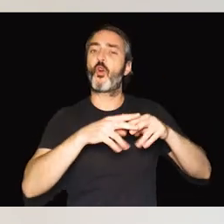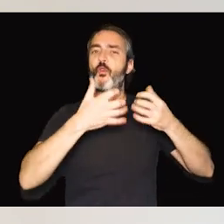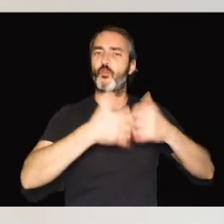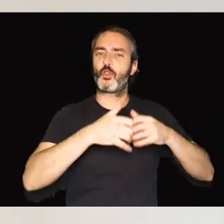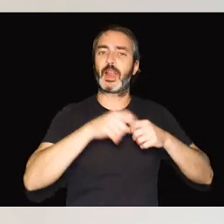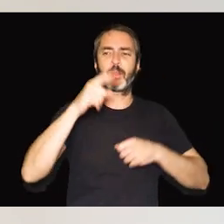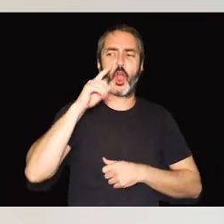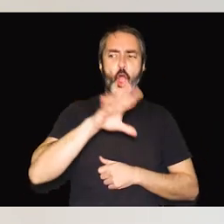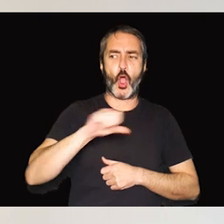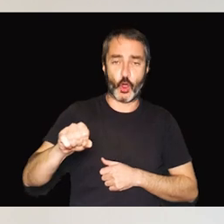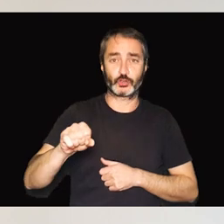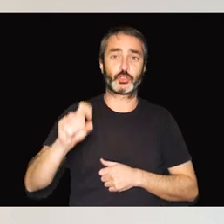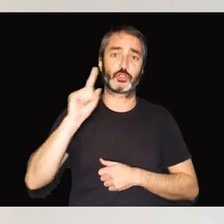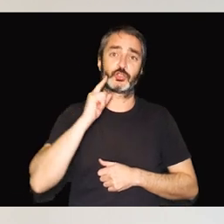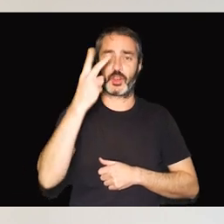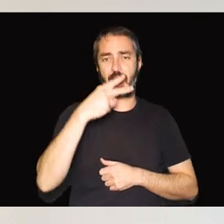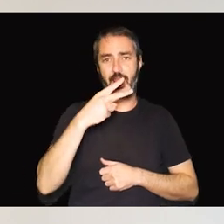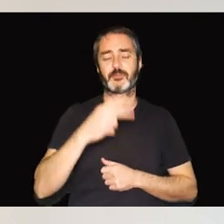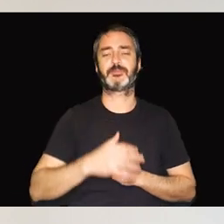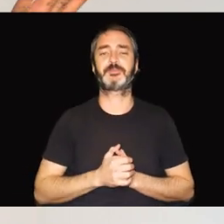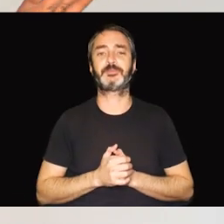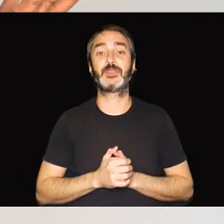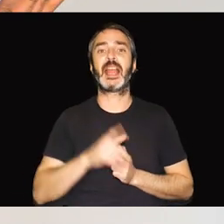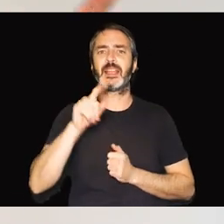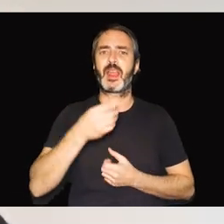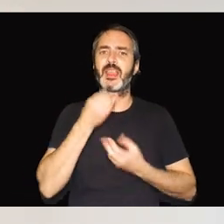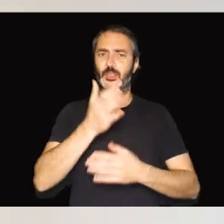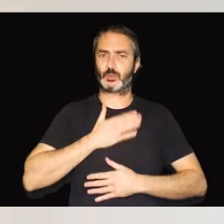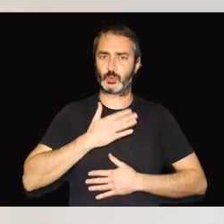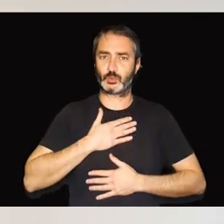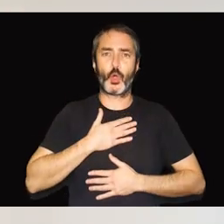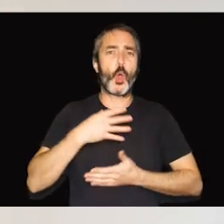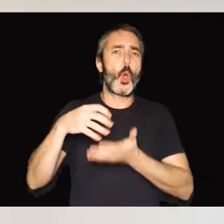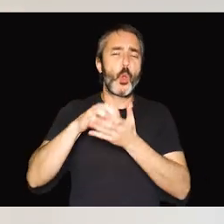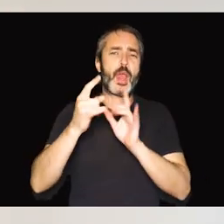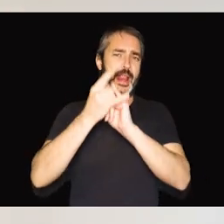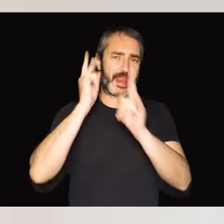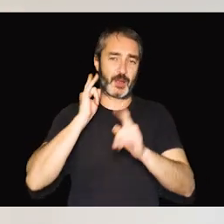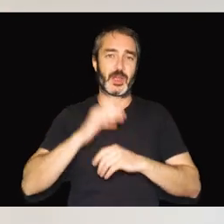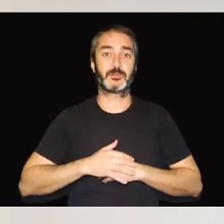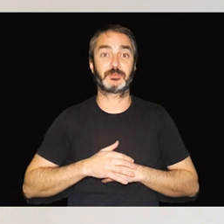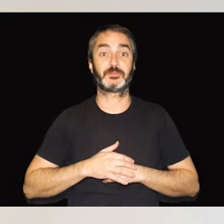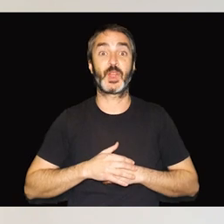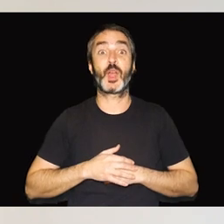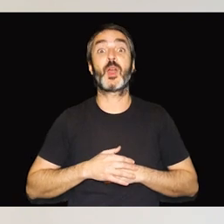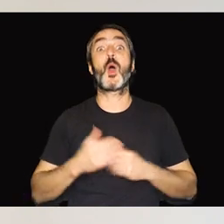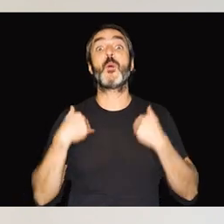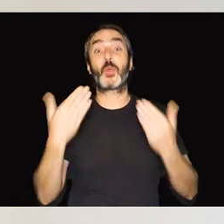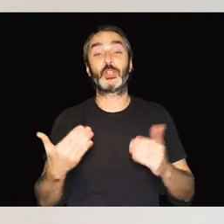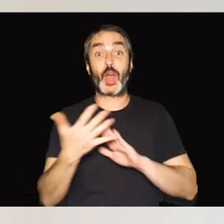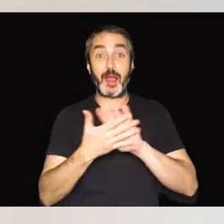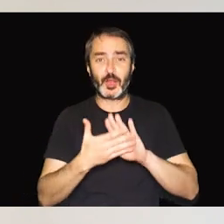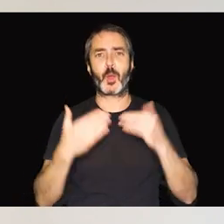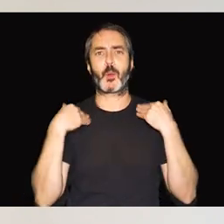funcional y la detección de casos de sordoceguera. También tienes nuestros datos para cualquier duda que nos quieres consultar, así que cuanto antes